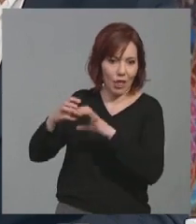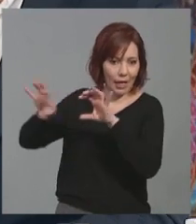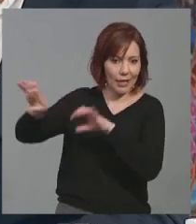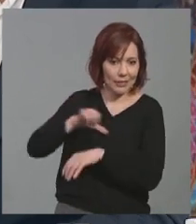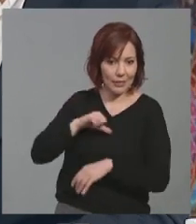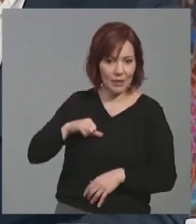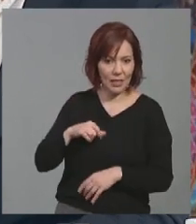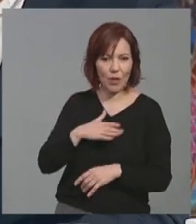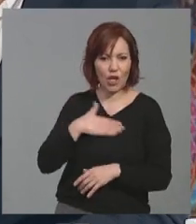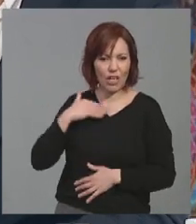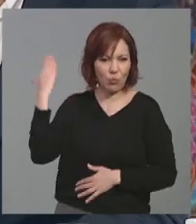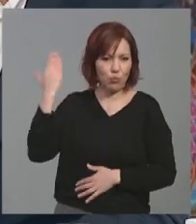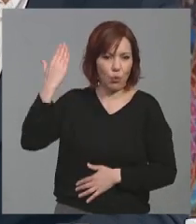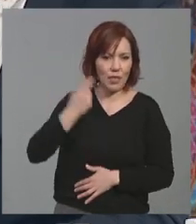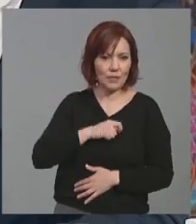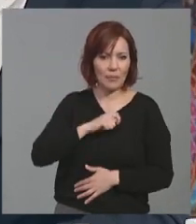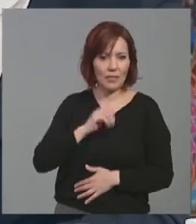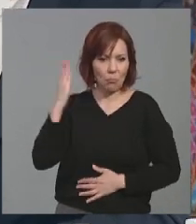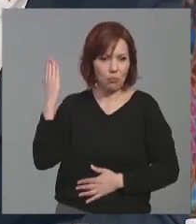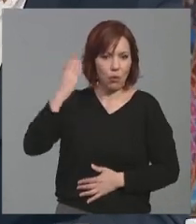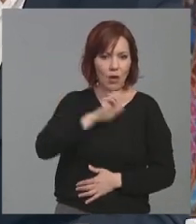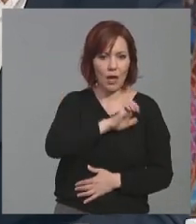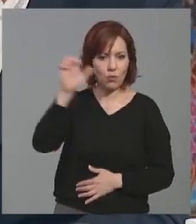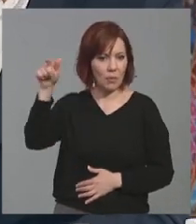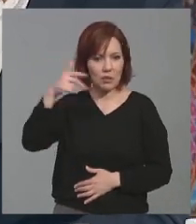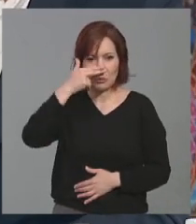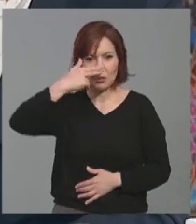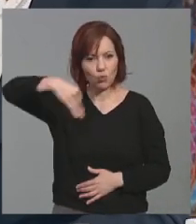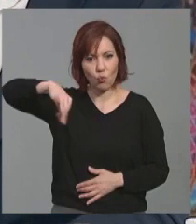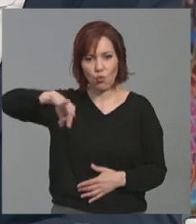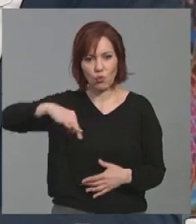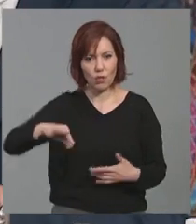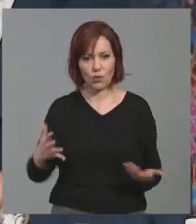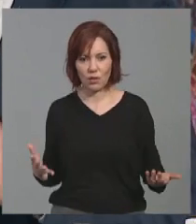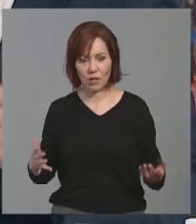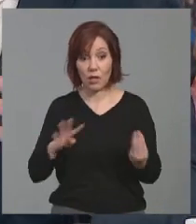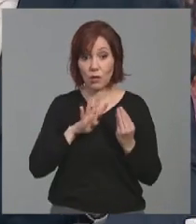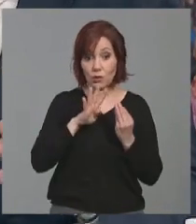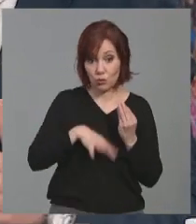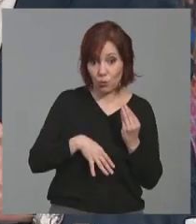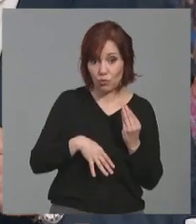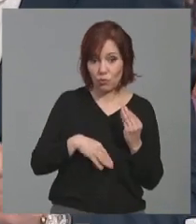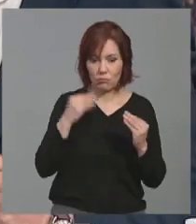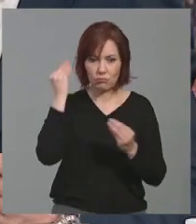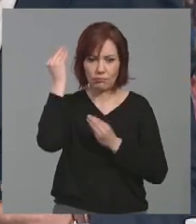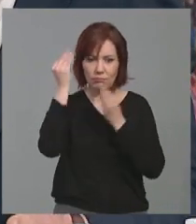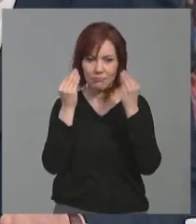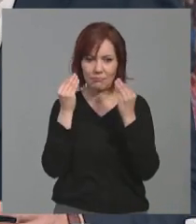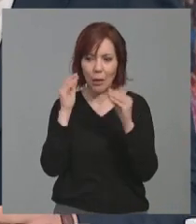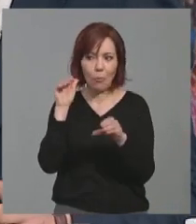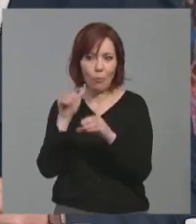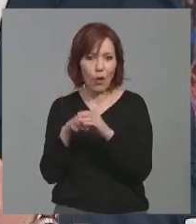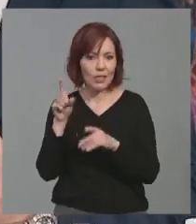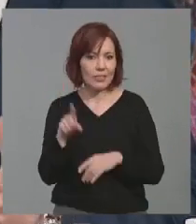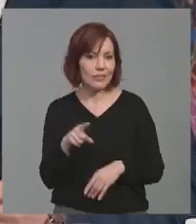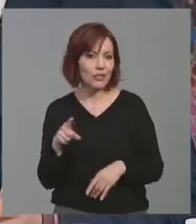desestabilizar es España y Europa, ¿no? Bueno, pues que esto ahora Junts esté pensándose si vota a favor o no,